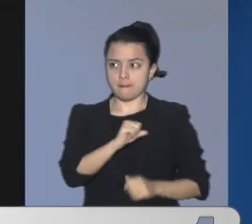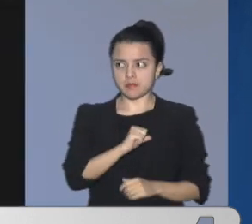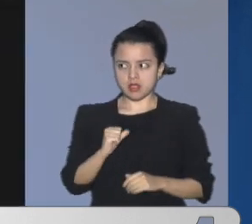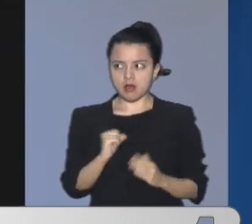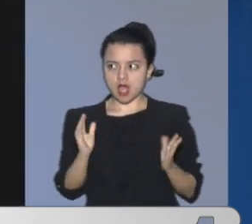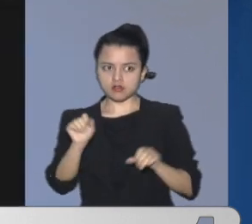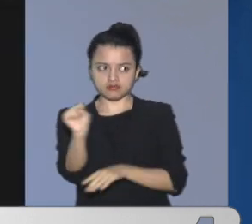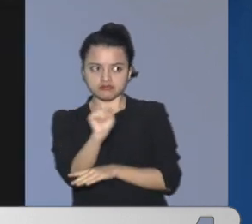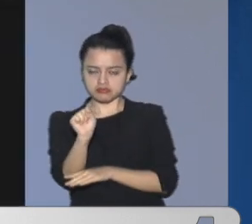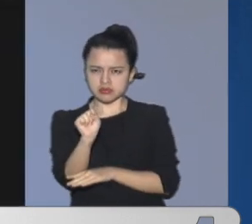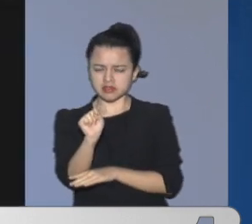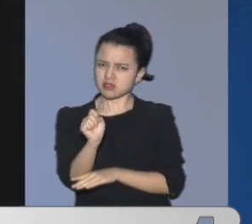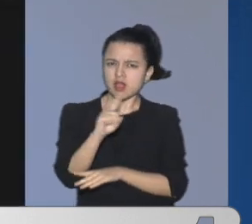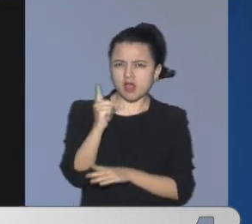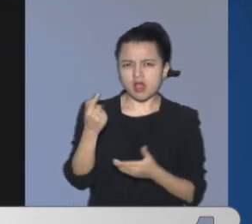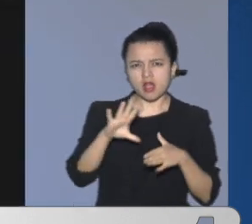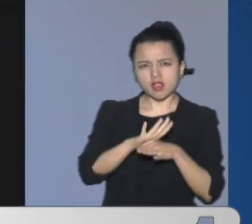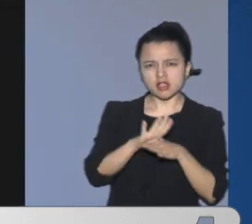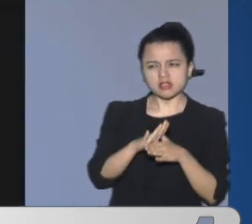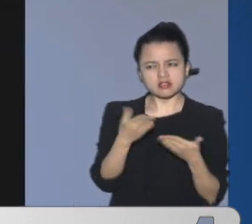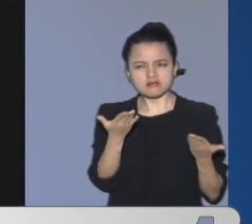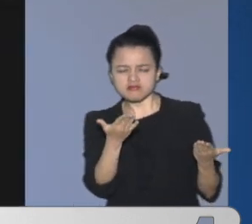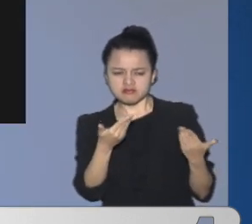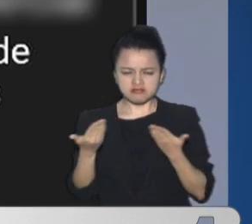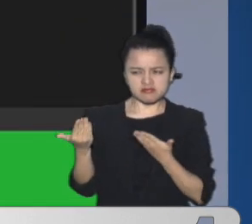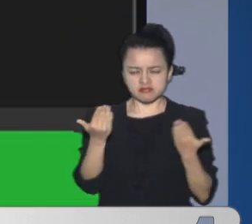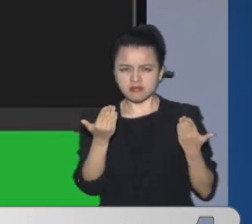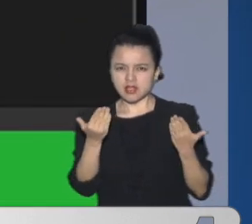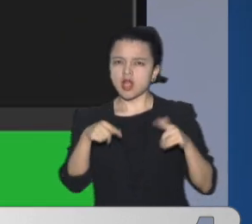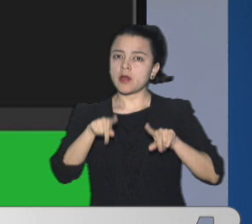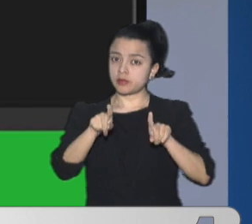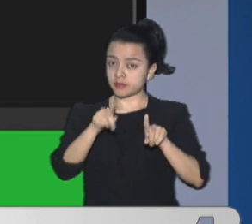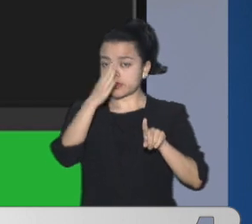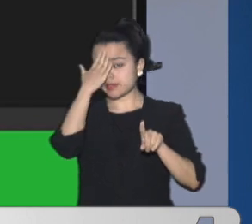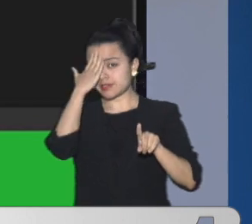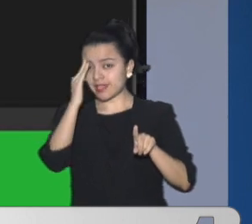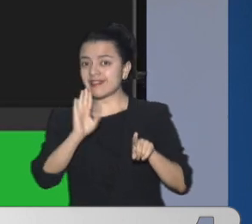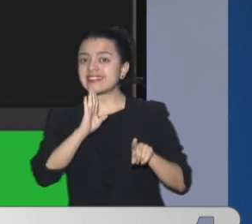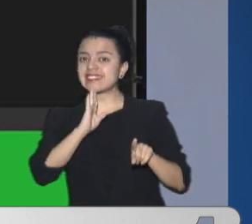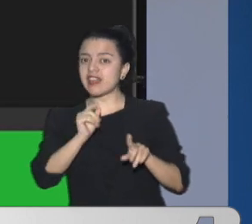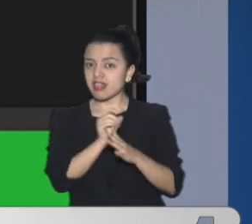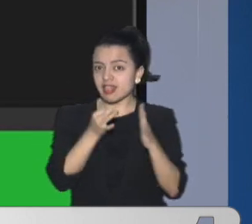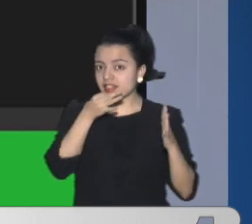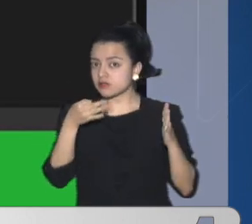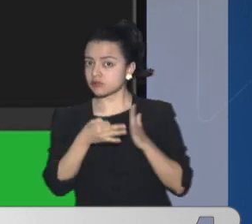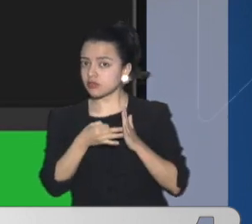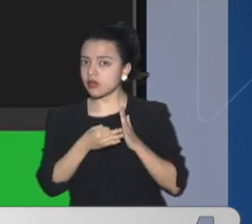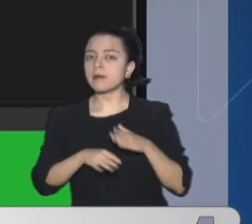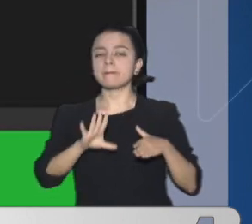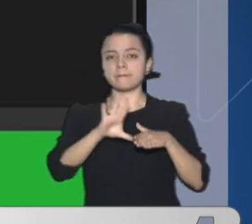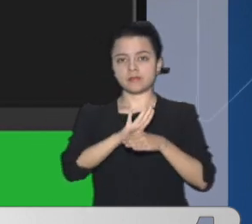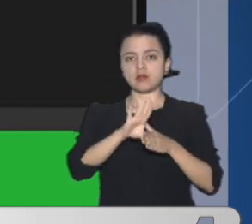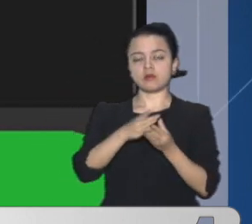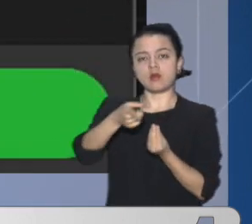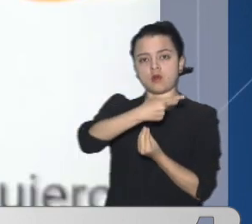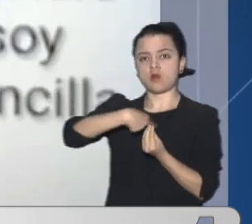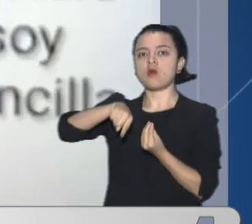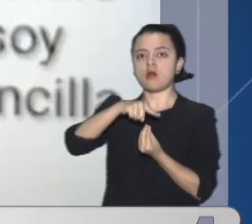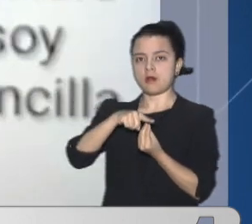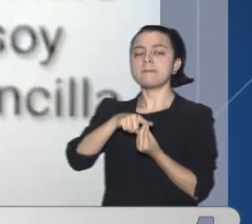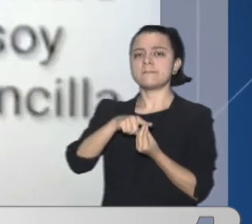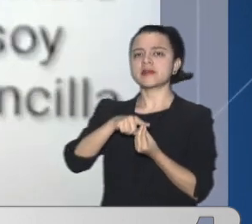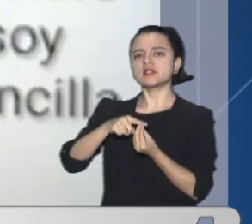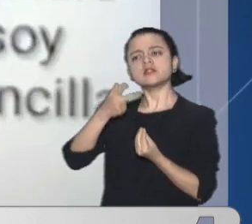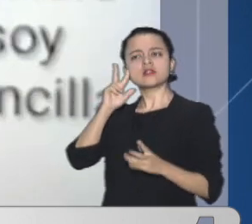En la capital De Santander Cabe señalar Que este hecho Esta polémica La desató La denuncia presentada En este noticiero Por uno de los